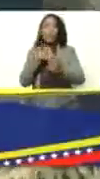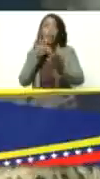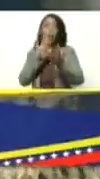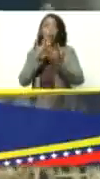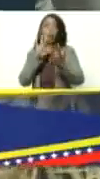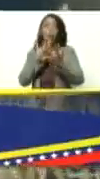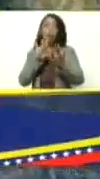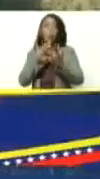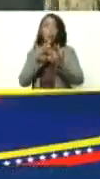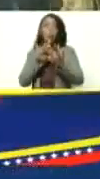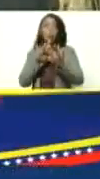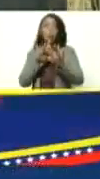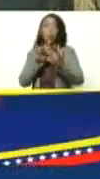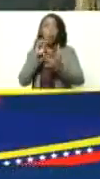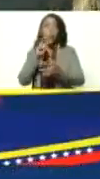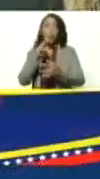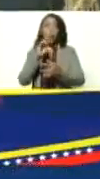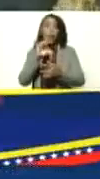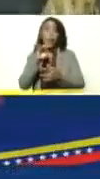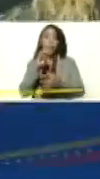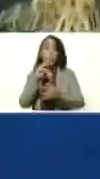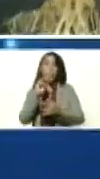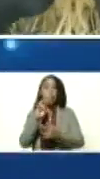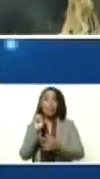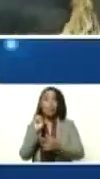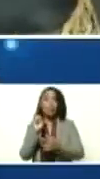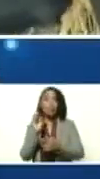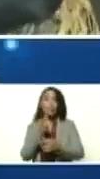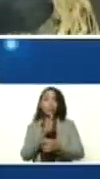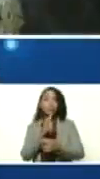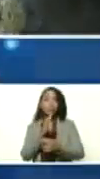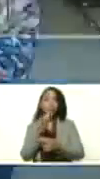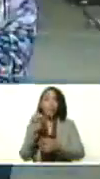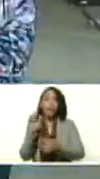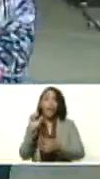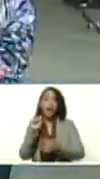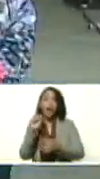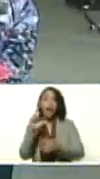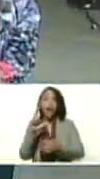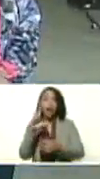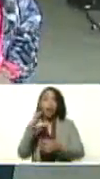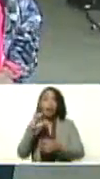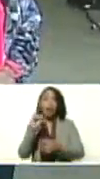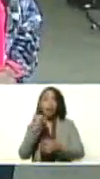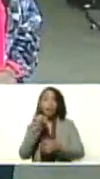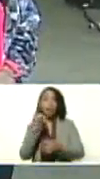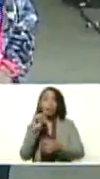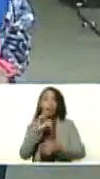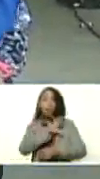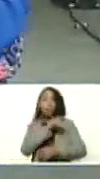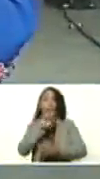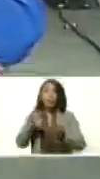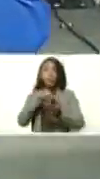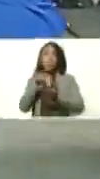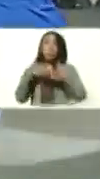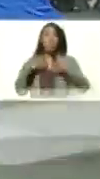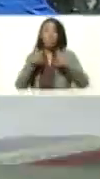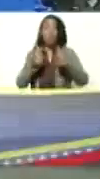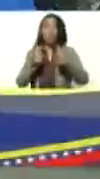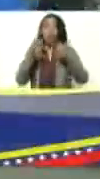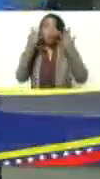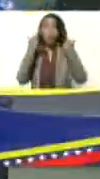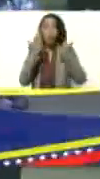con Wilmer Alcázar, Alcázar también de Murcia, director nacional de salud animal